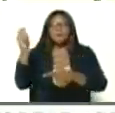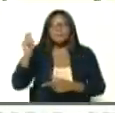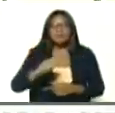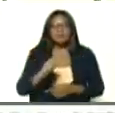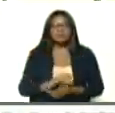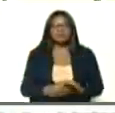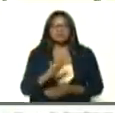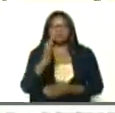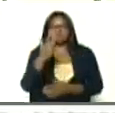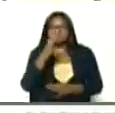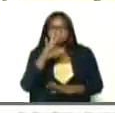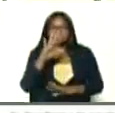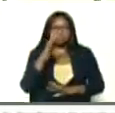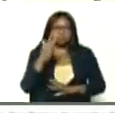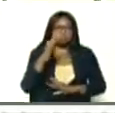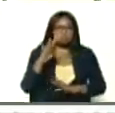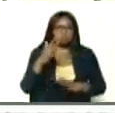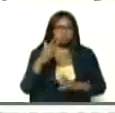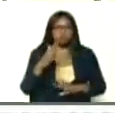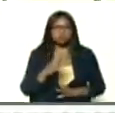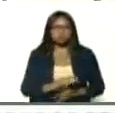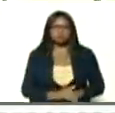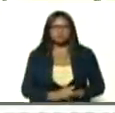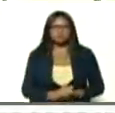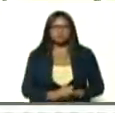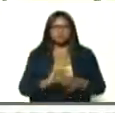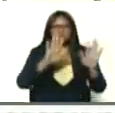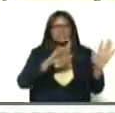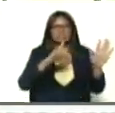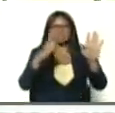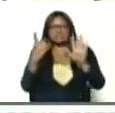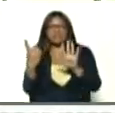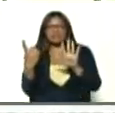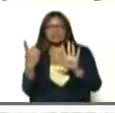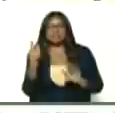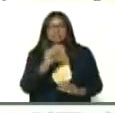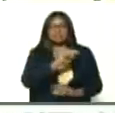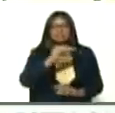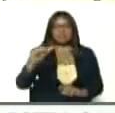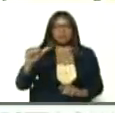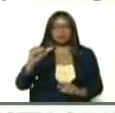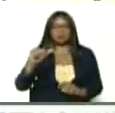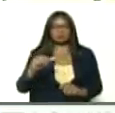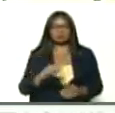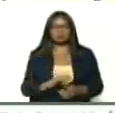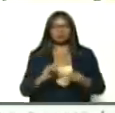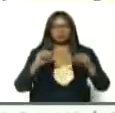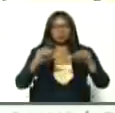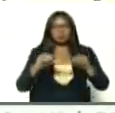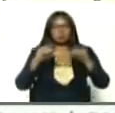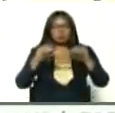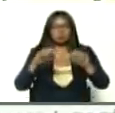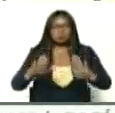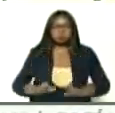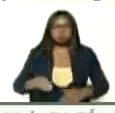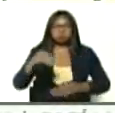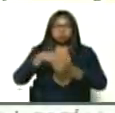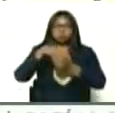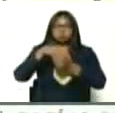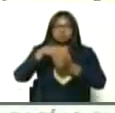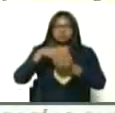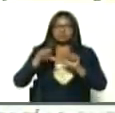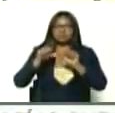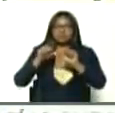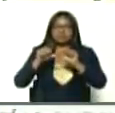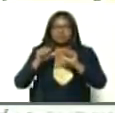casi, 16 semanas, la cuarentena radical funcionó,